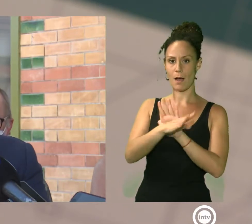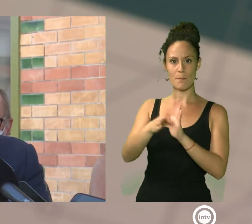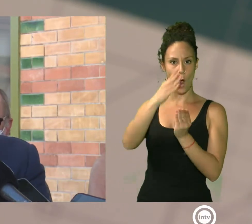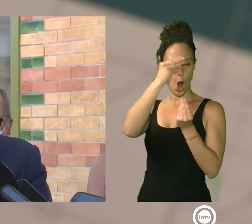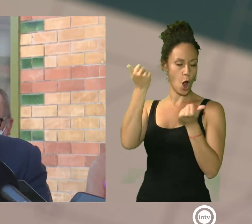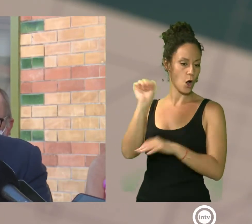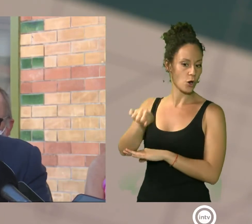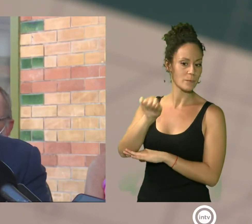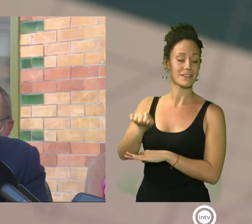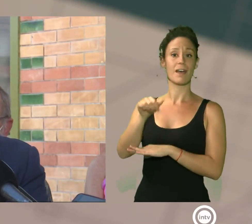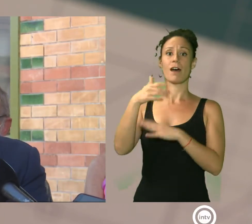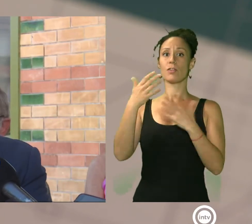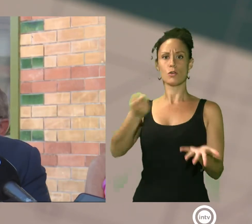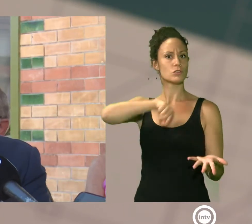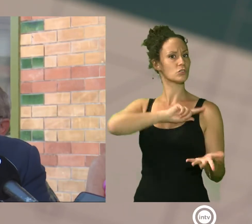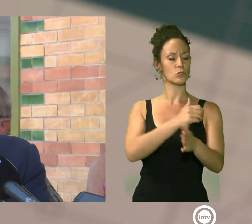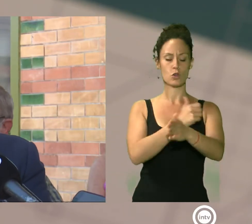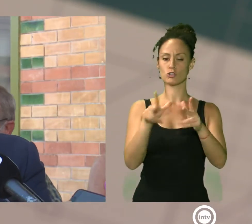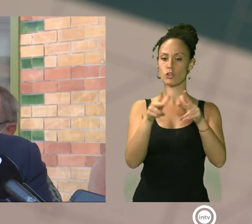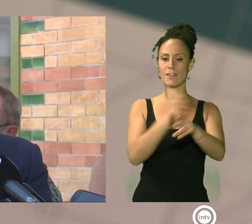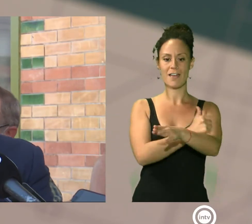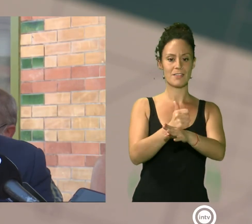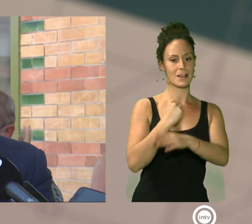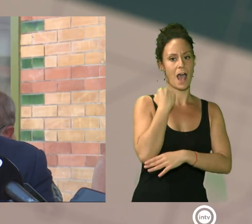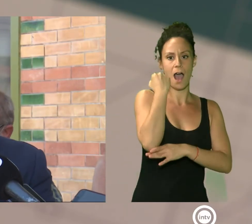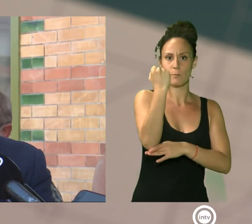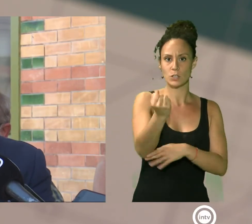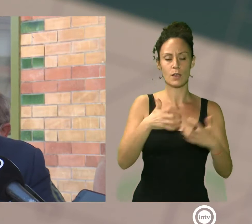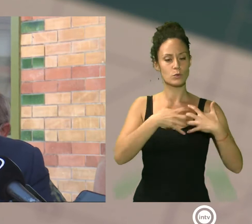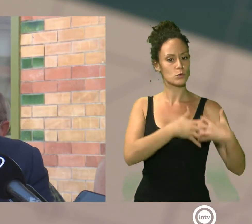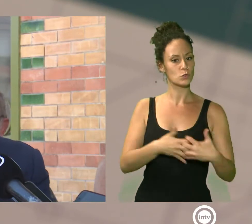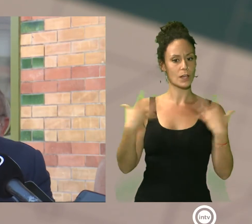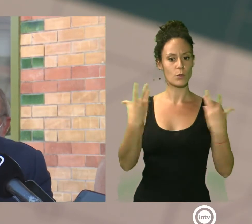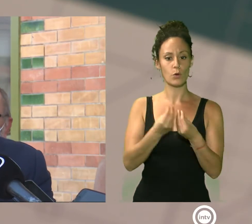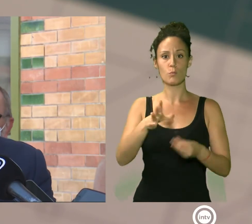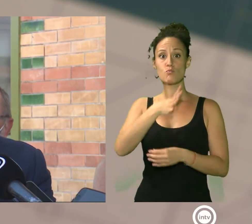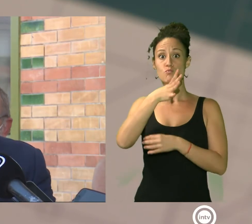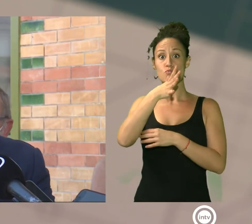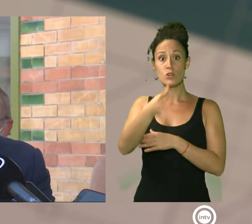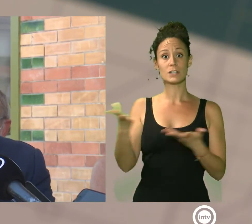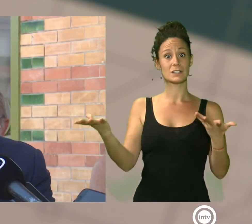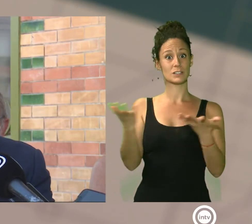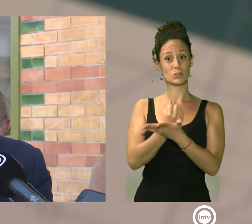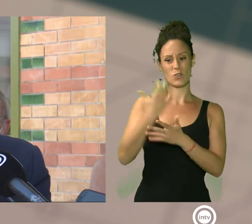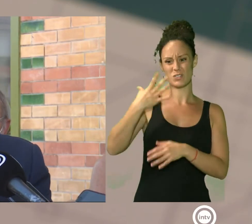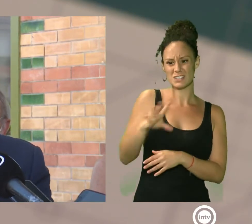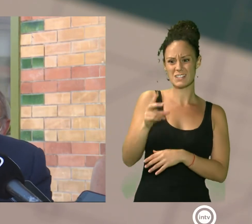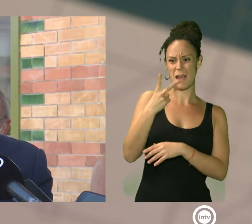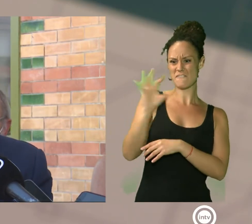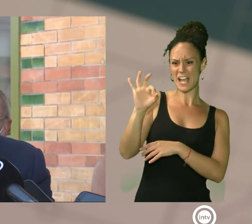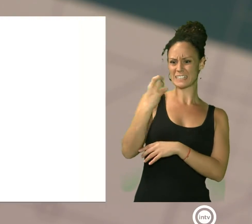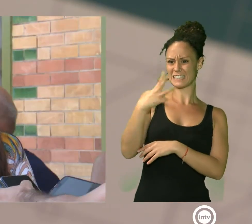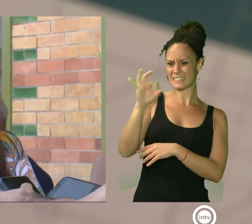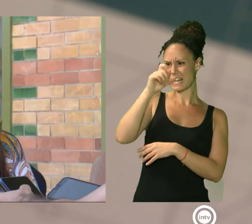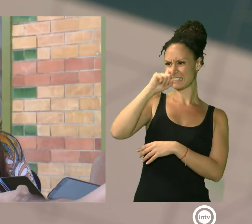a la sociedad civil como no puede ser de otra manera. Porque tanto unos como otros llevamos más de dos décadas de abandono y más de tres echando